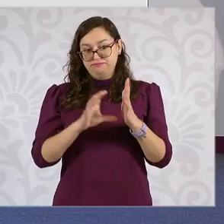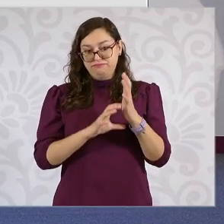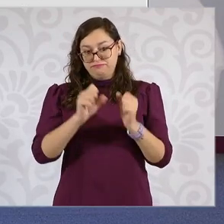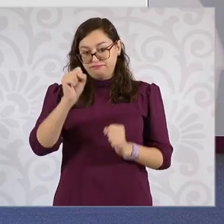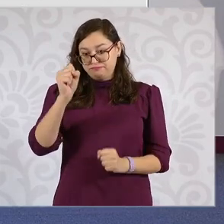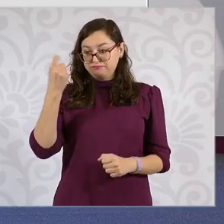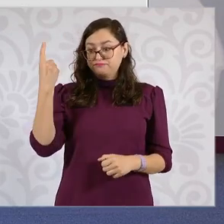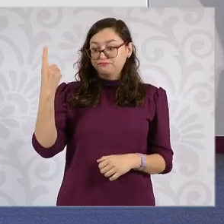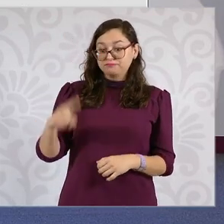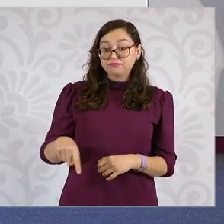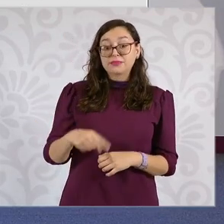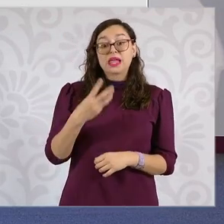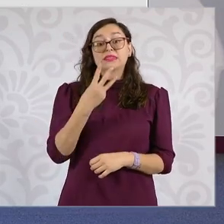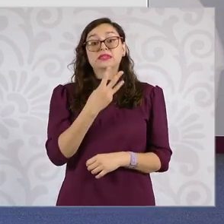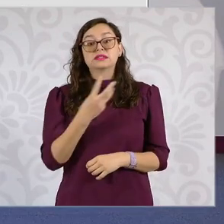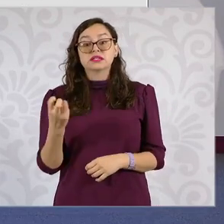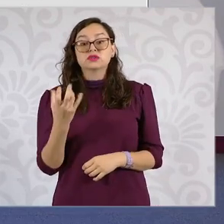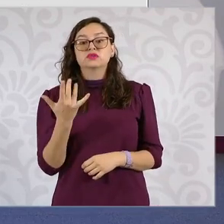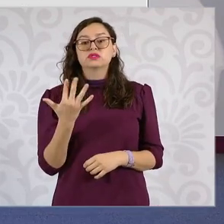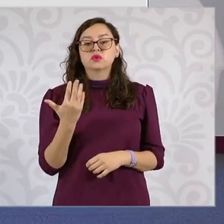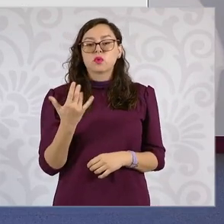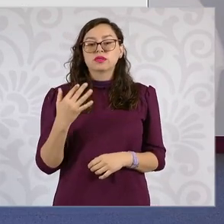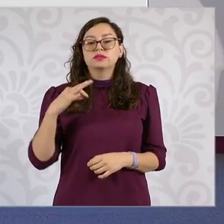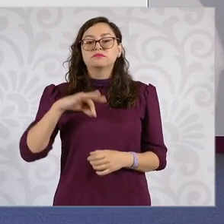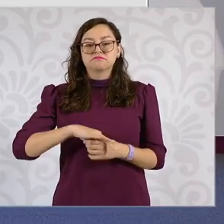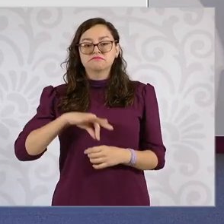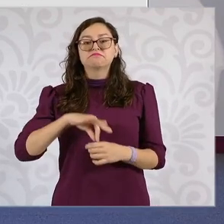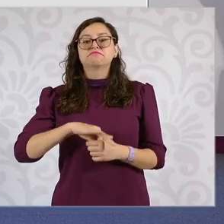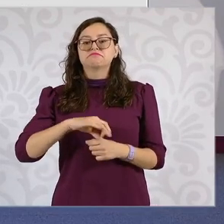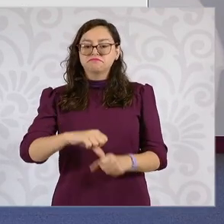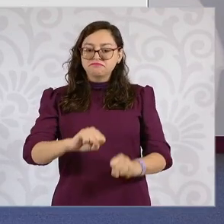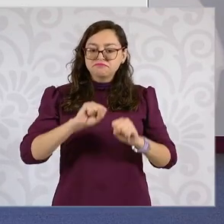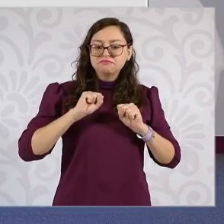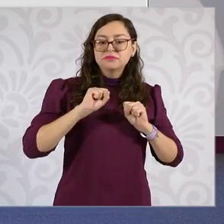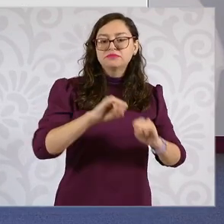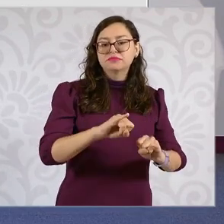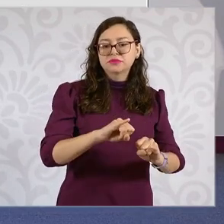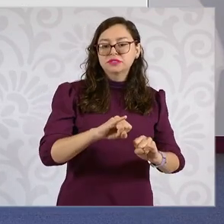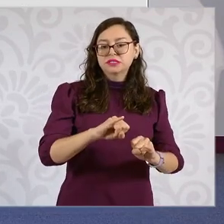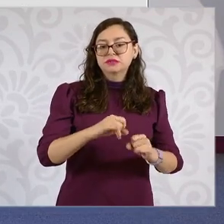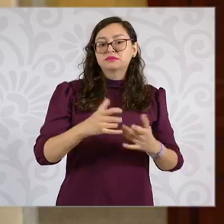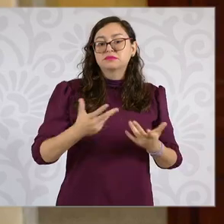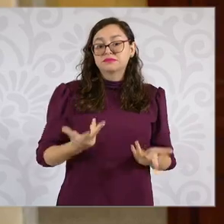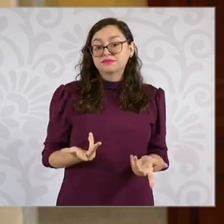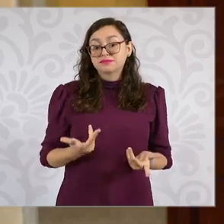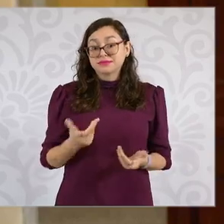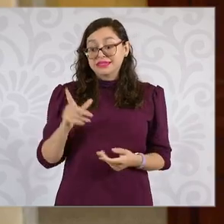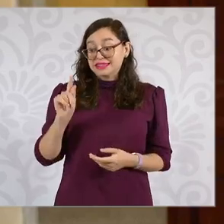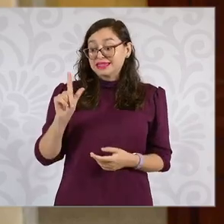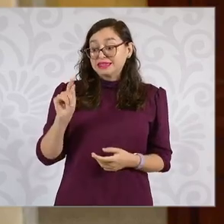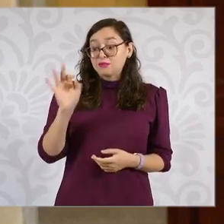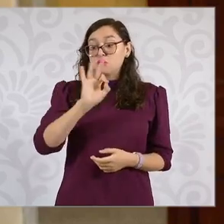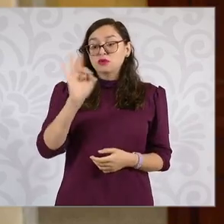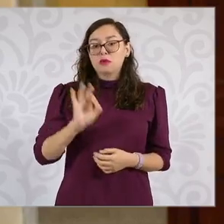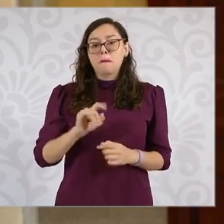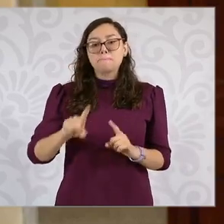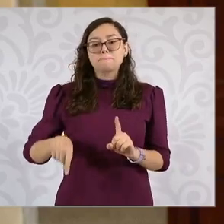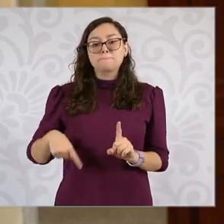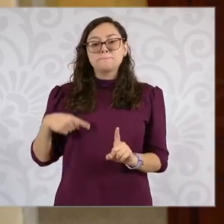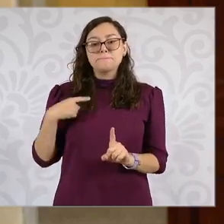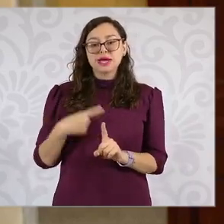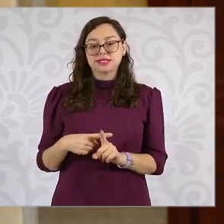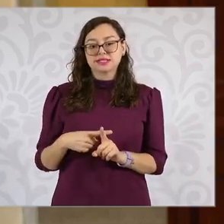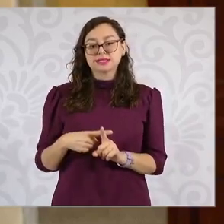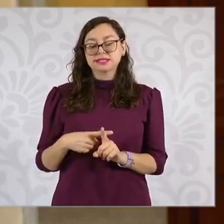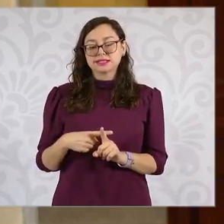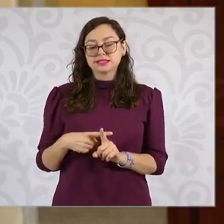357 votos a favor en la Cámara de Diputados, más de dos terceras partes. Adelante.